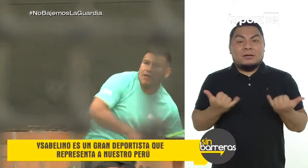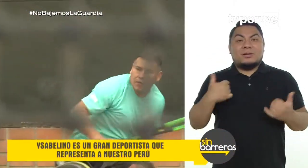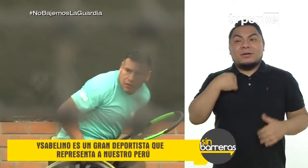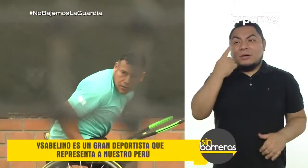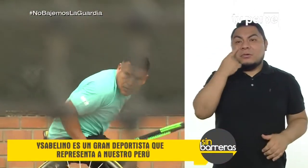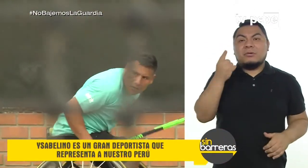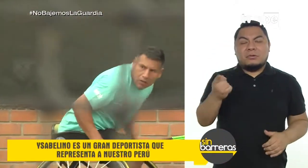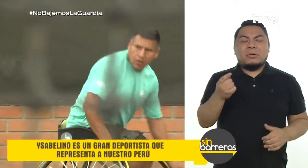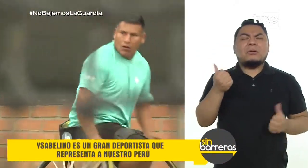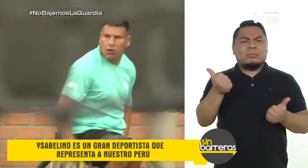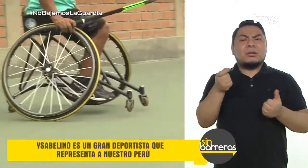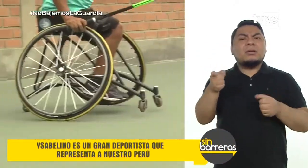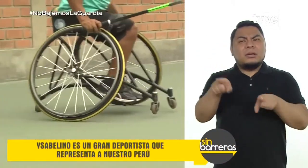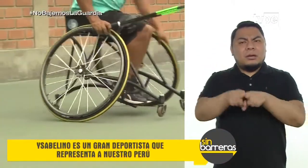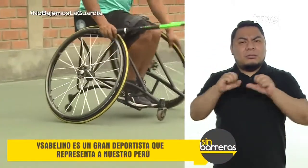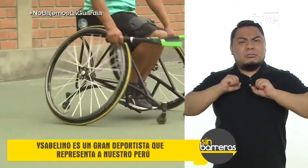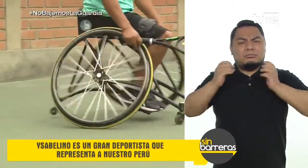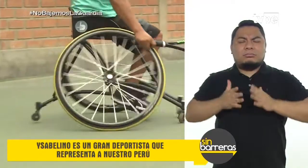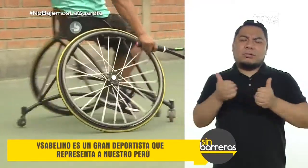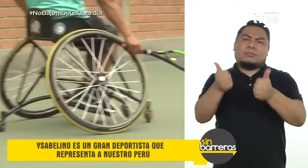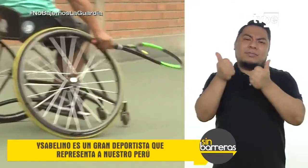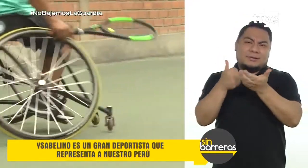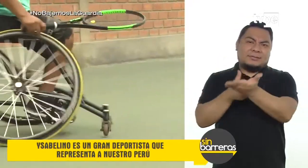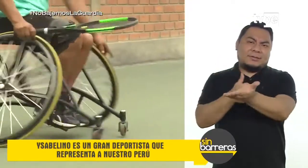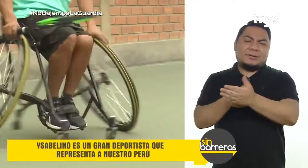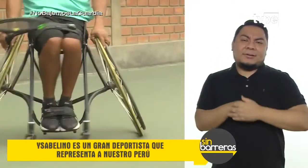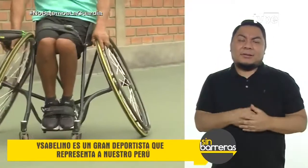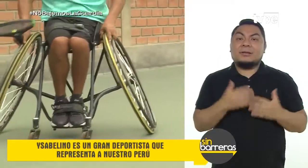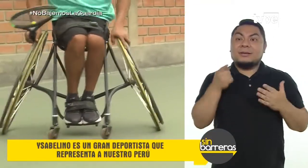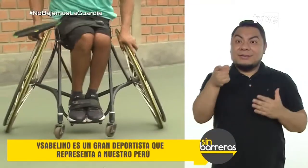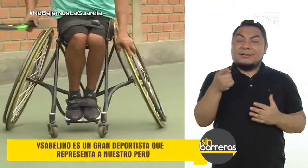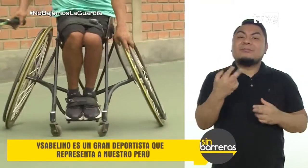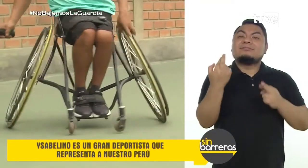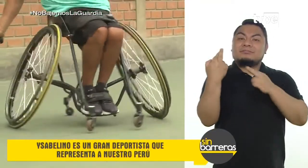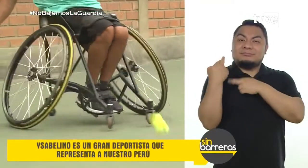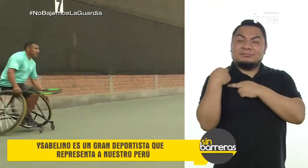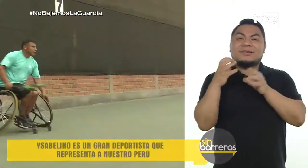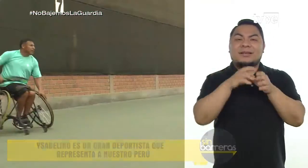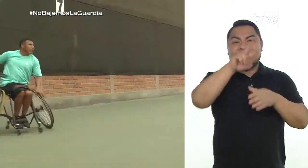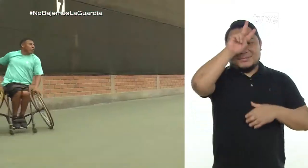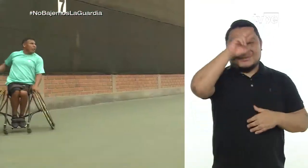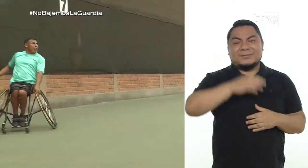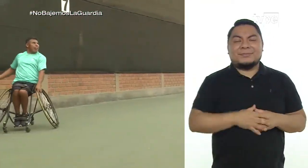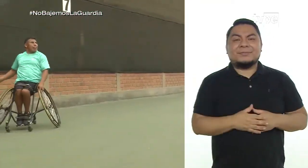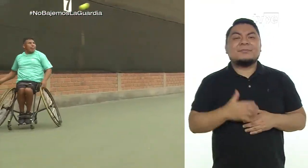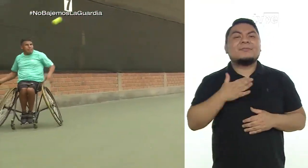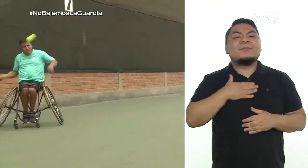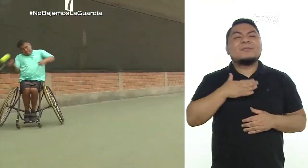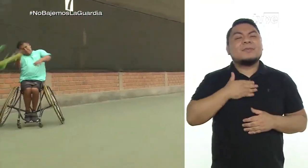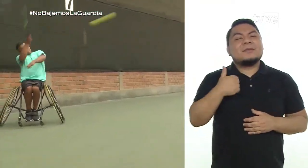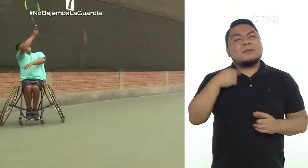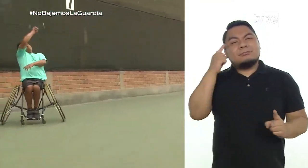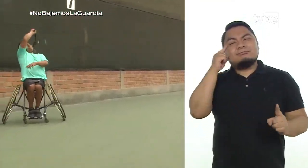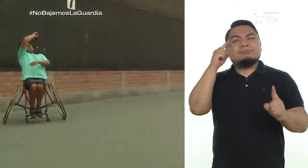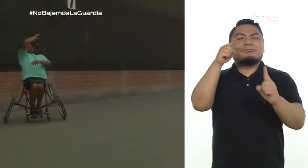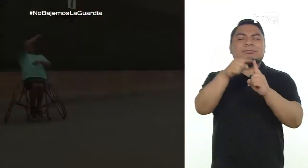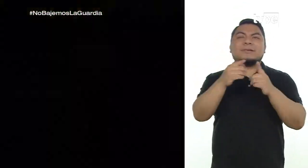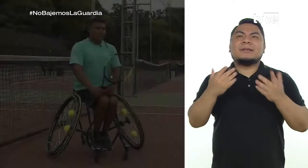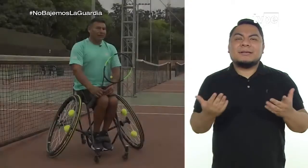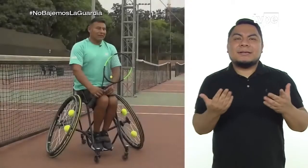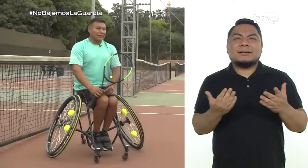Actualmente yo lo considero como un gran deportista y que nos representa a nuestro Perú. Mis metas son,